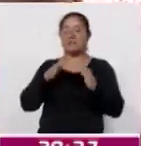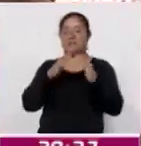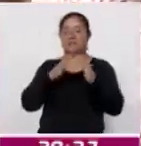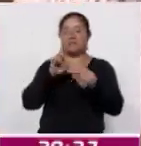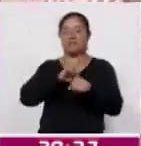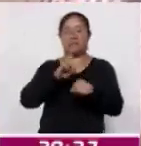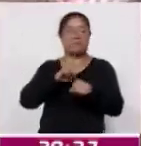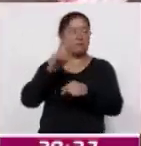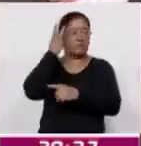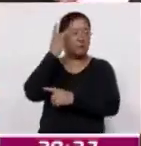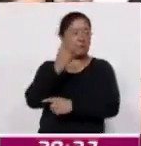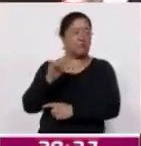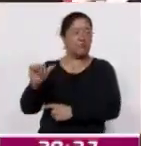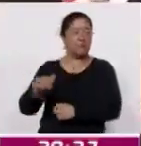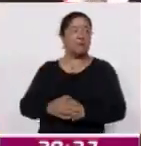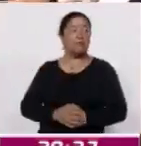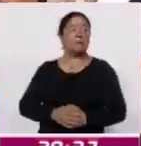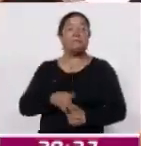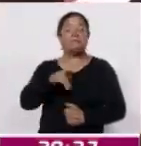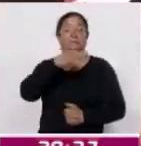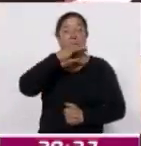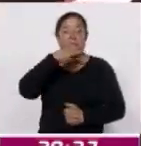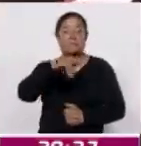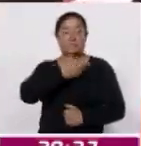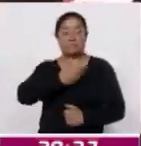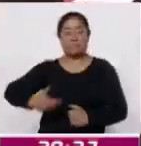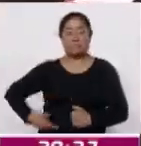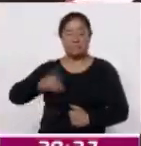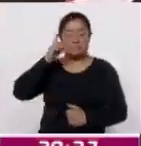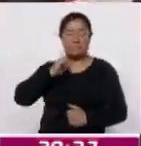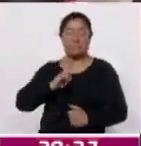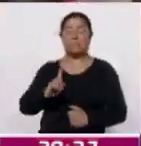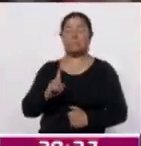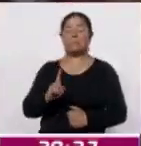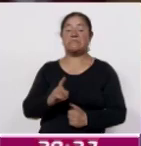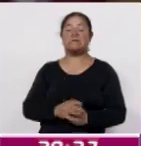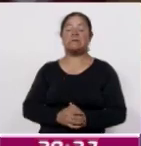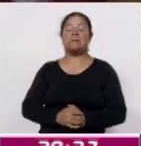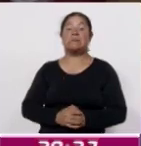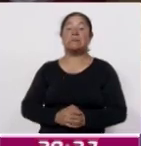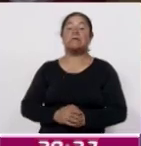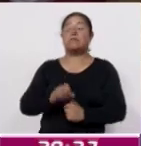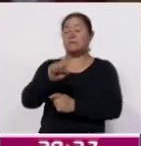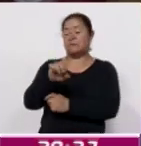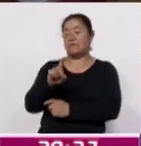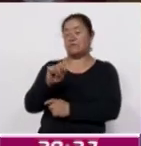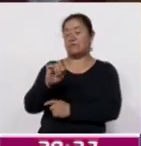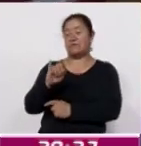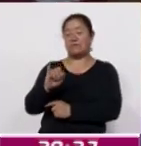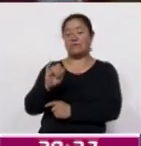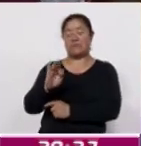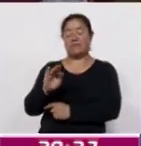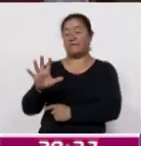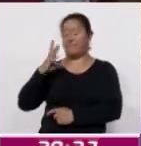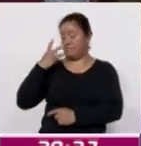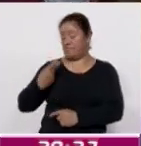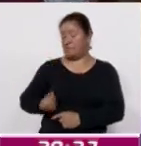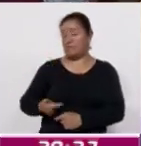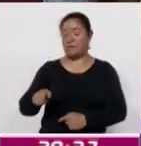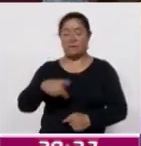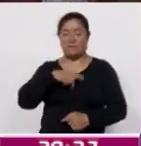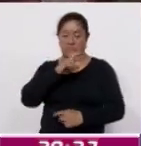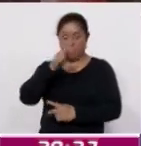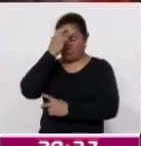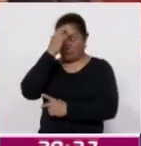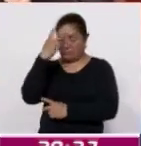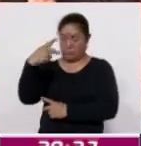San Pablo, Apetatitlán. Durante el festejo, la presidenta honorífica del CEDIF, Mariana Espinosa de los Monteros Cuellar, reconoció el invaluable aporte de los